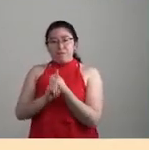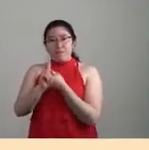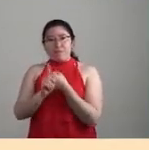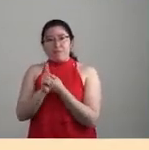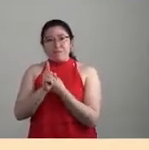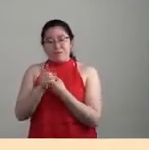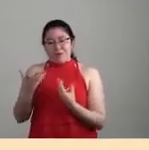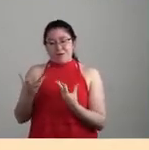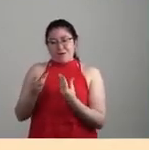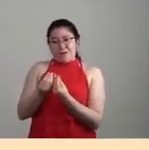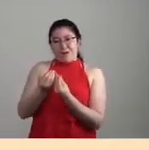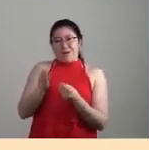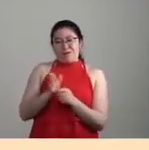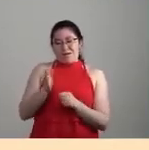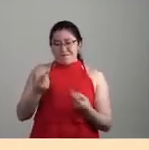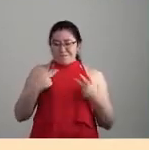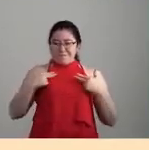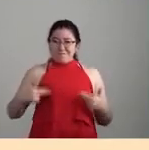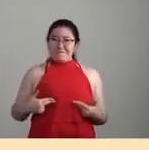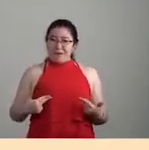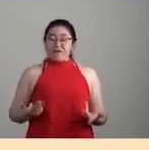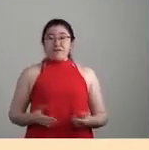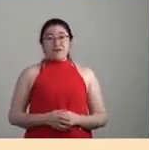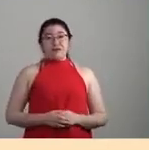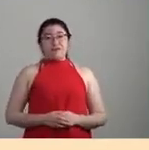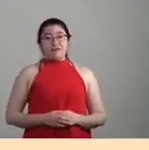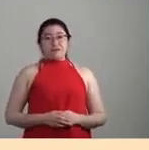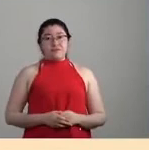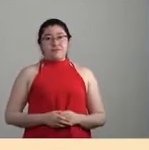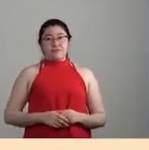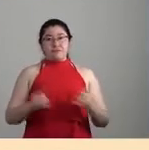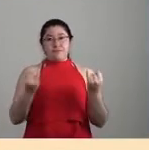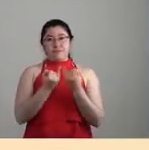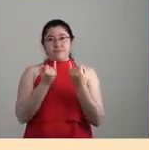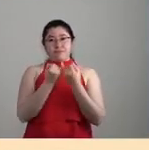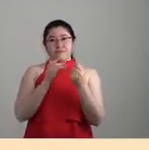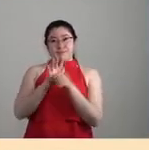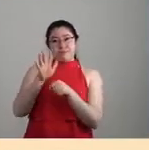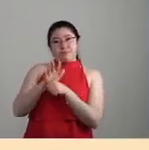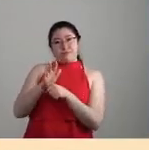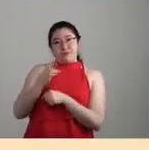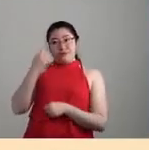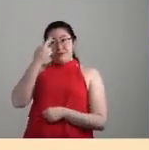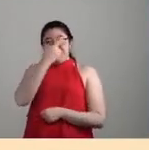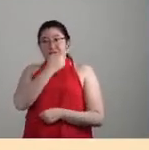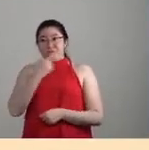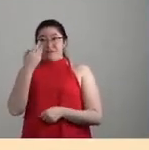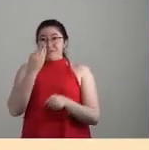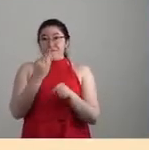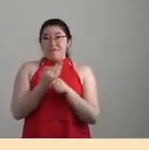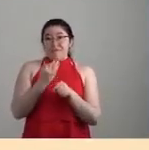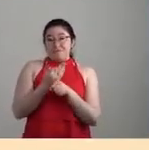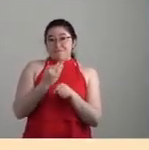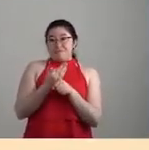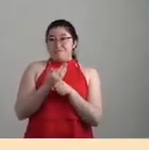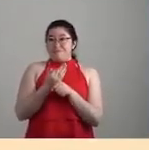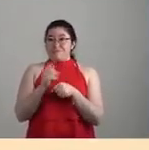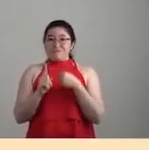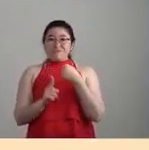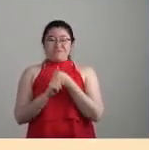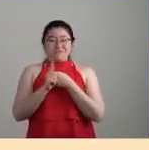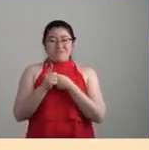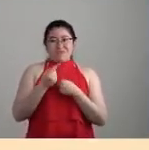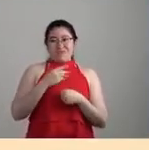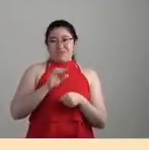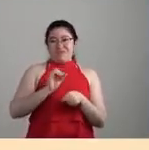naturaleza humana y hacer frente y analizar este momento tan duro de pandemia que estamos